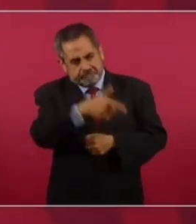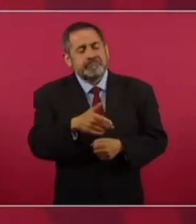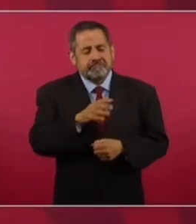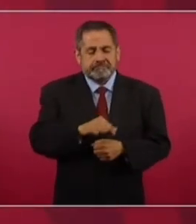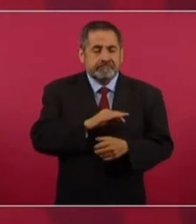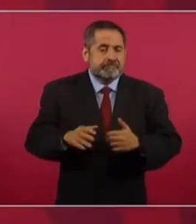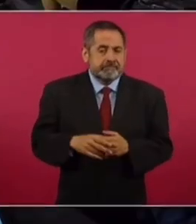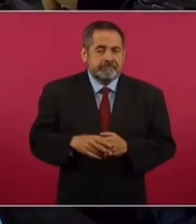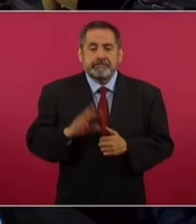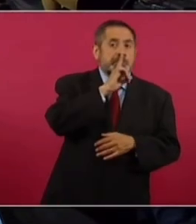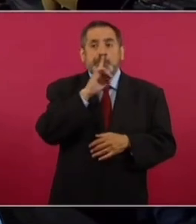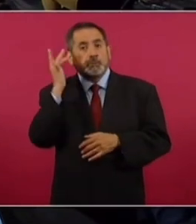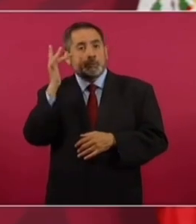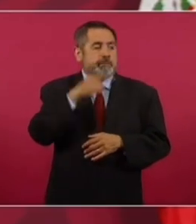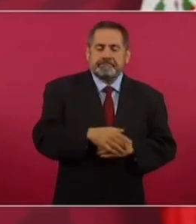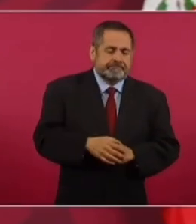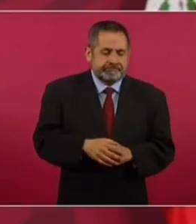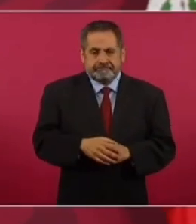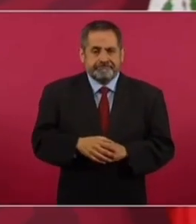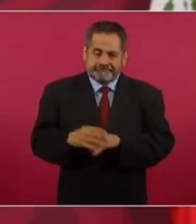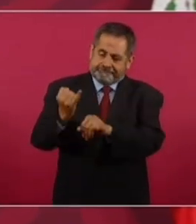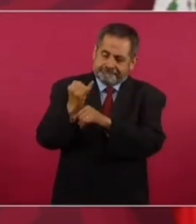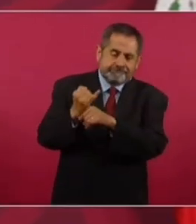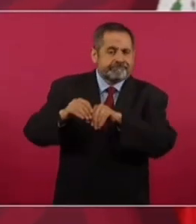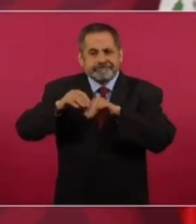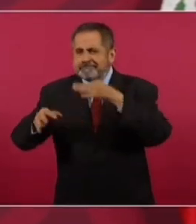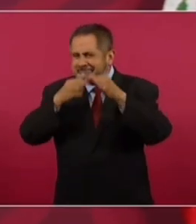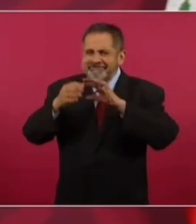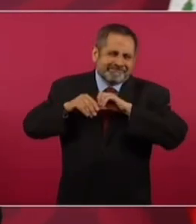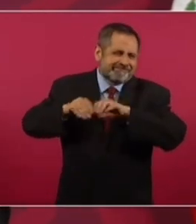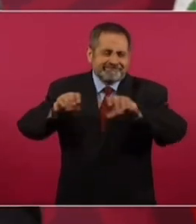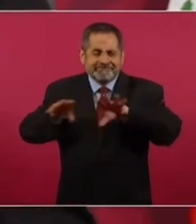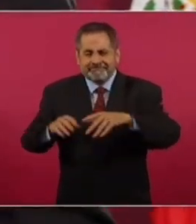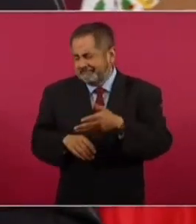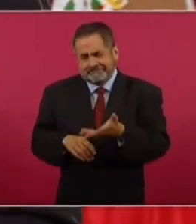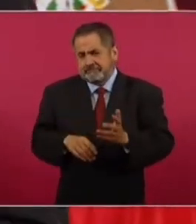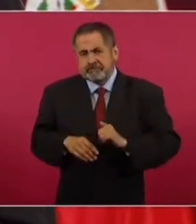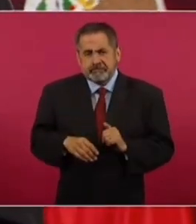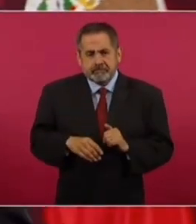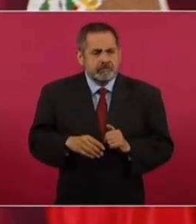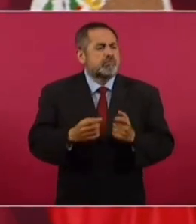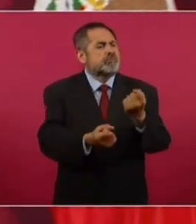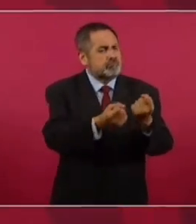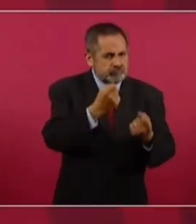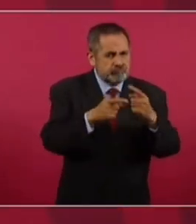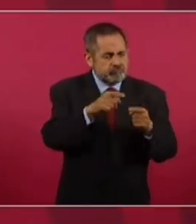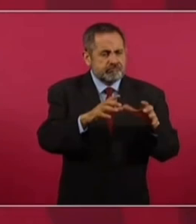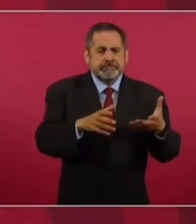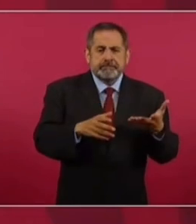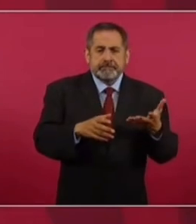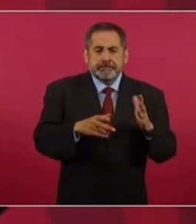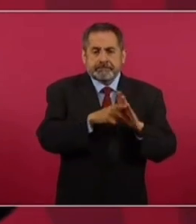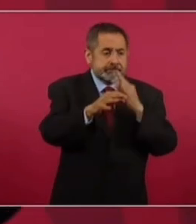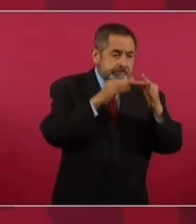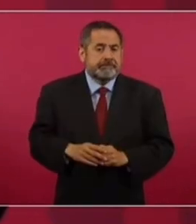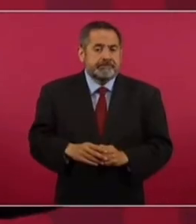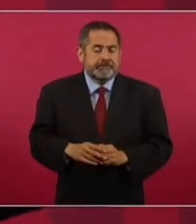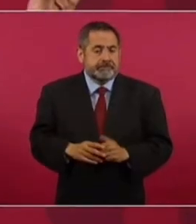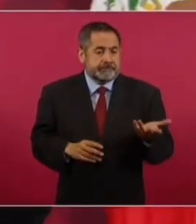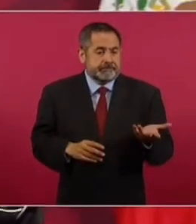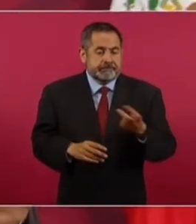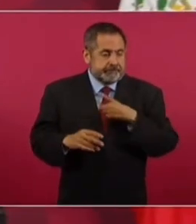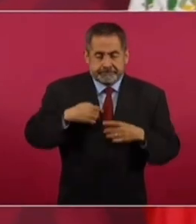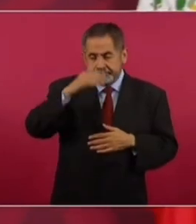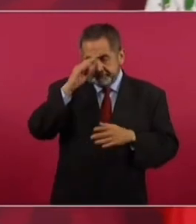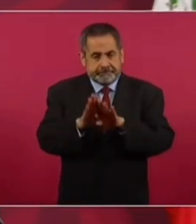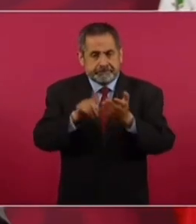se hagan de la vista gorda, como existen las redes sociales, como también hay medios convencionales que tienen que informar, porque